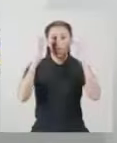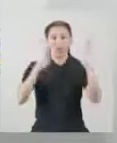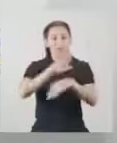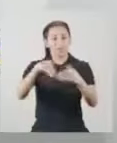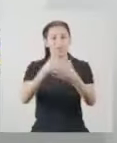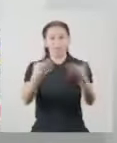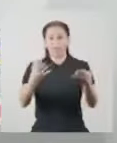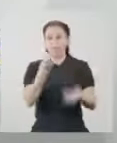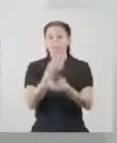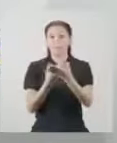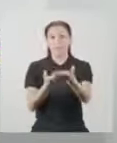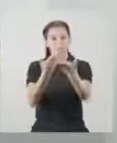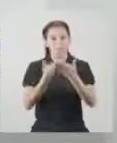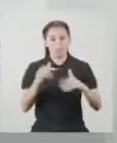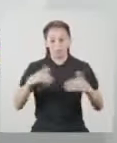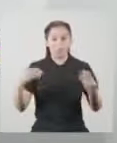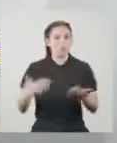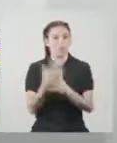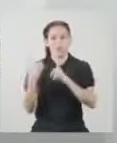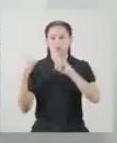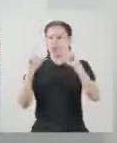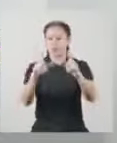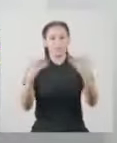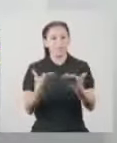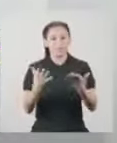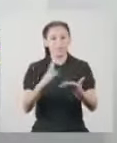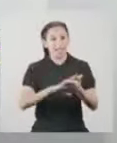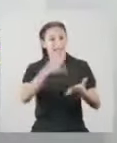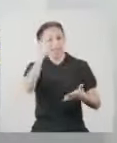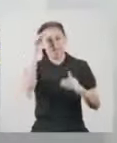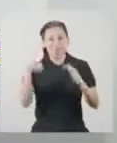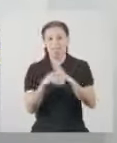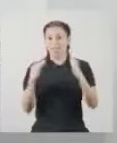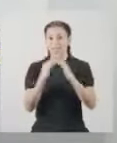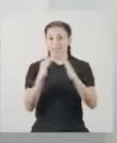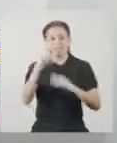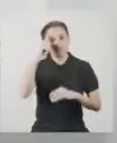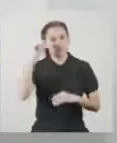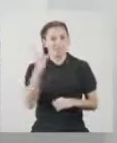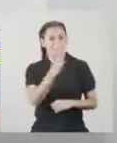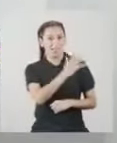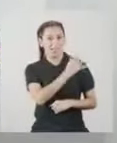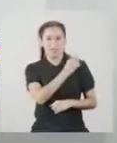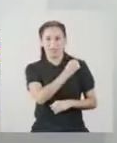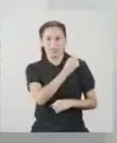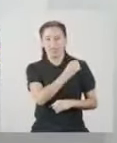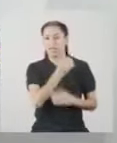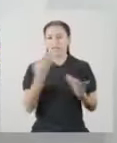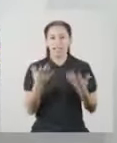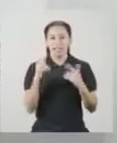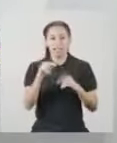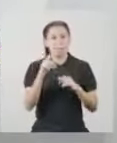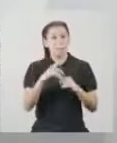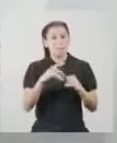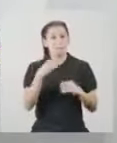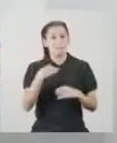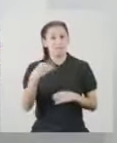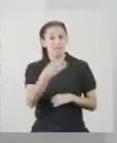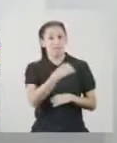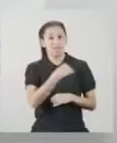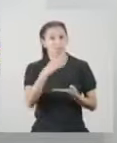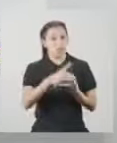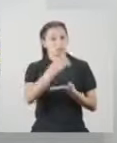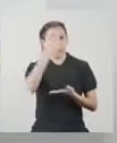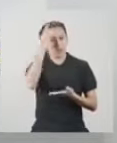Hola, sean bienvenidas y bienvenidos a un nuevo programa de Aprendo en Casa para Quinto de Secundaria Una iniciativa del